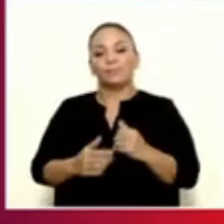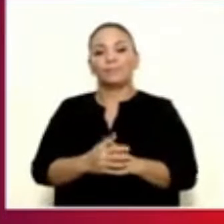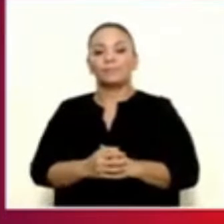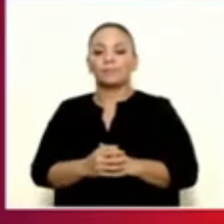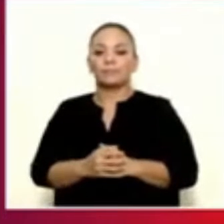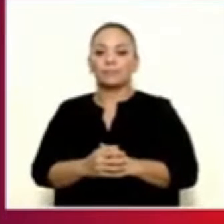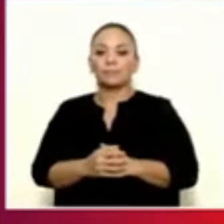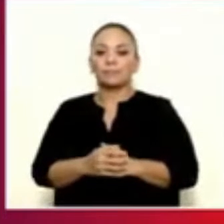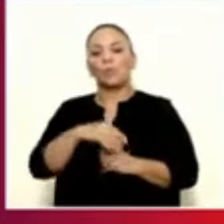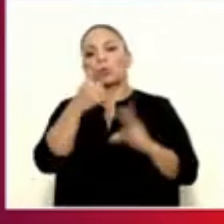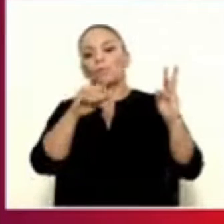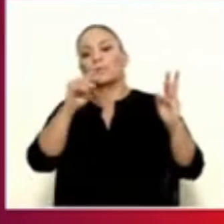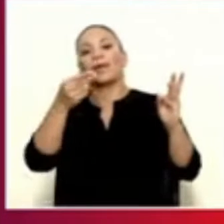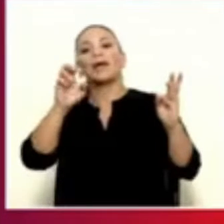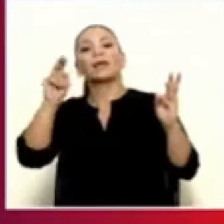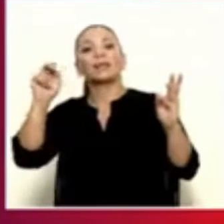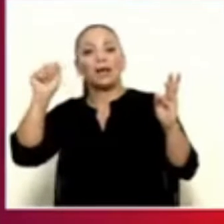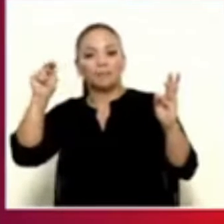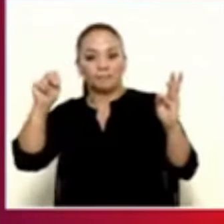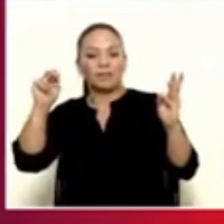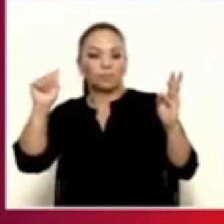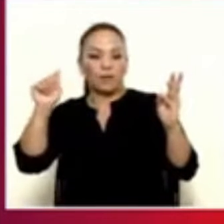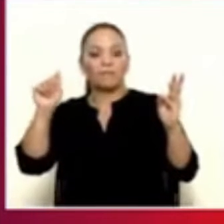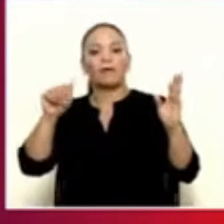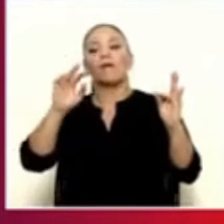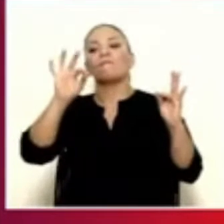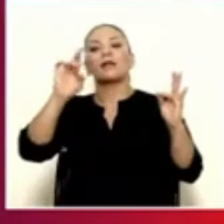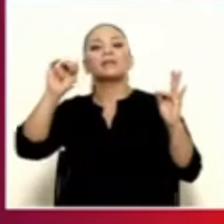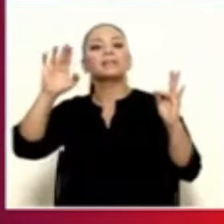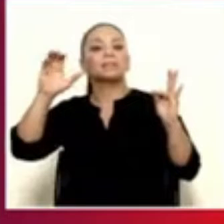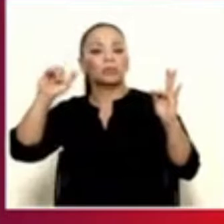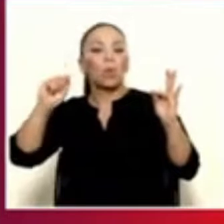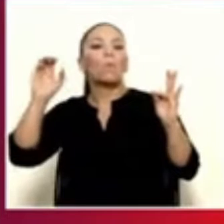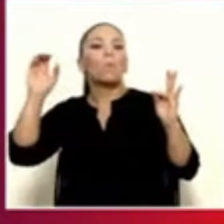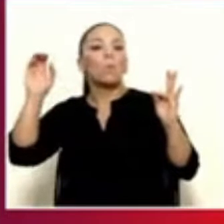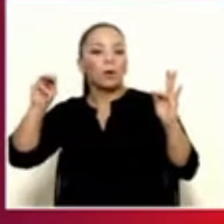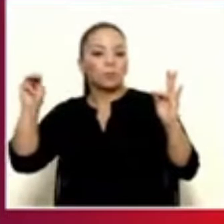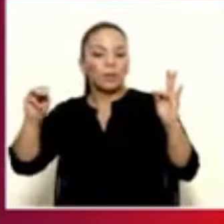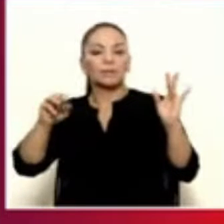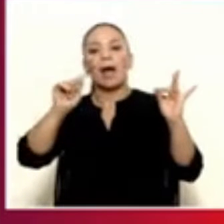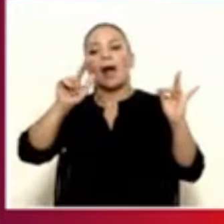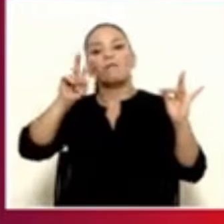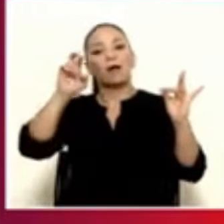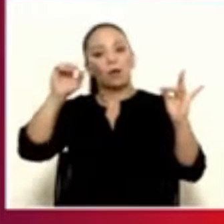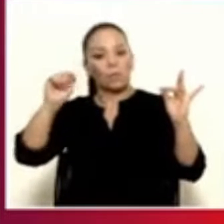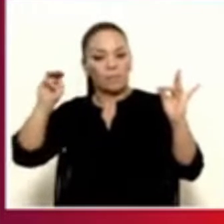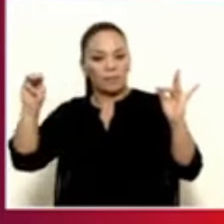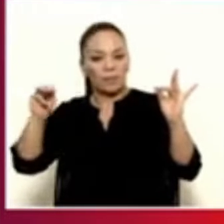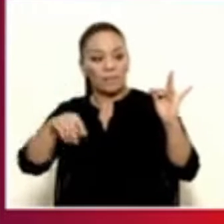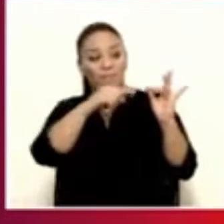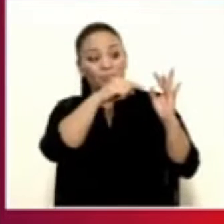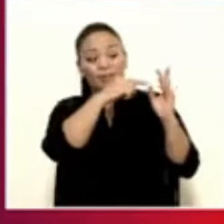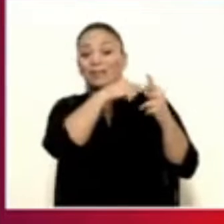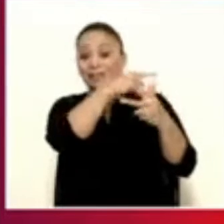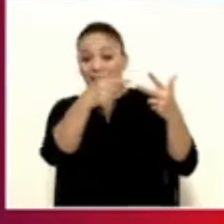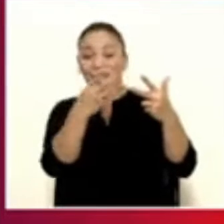Hernán Asoce y Fabiques, Francisco Morales Morales, Álvaro Montero Mejía, por pensiones de